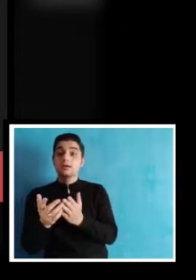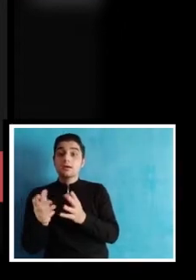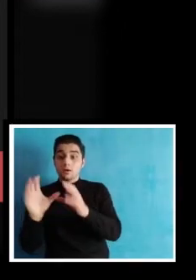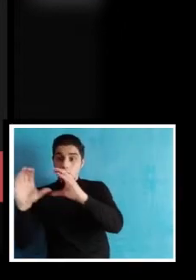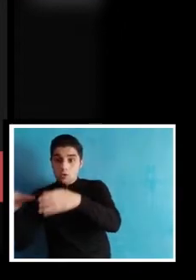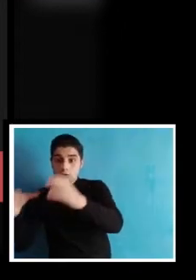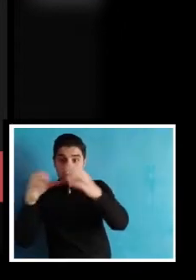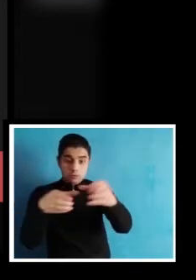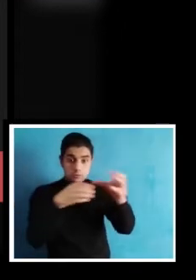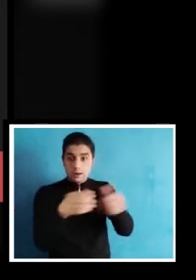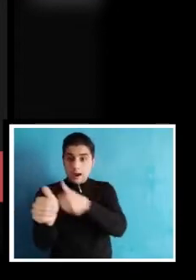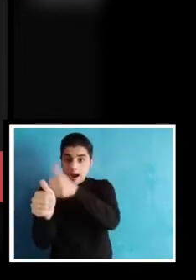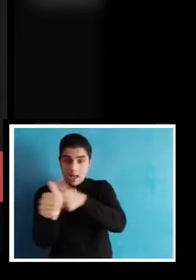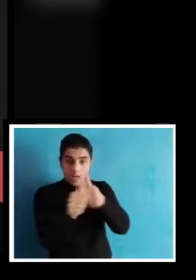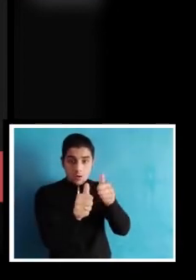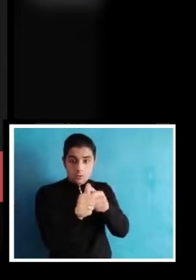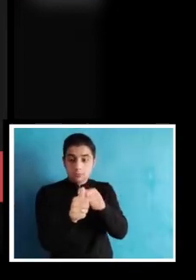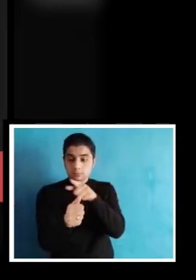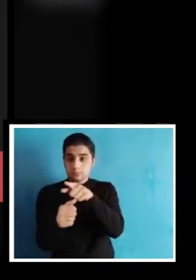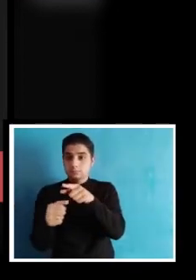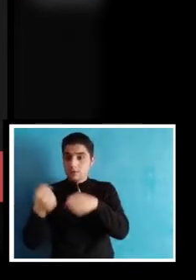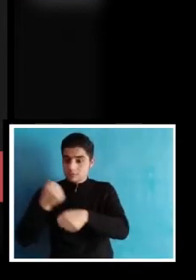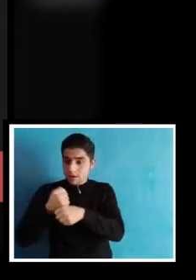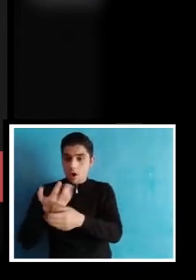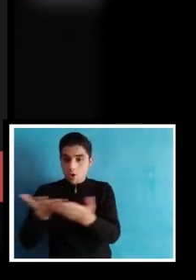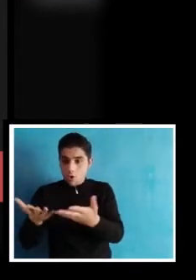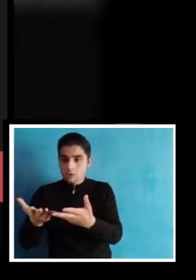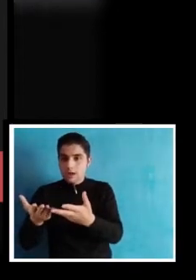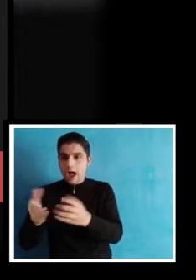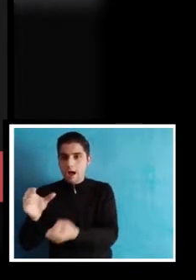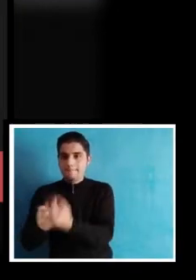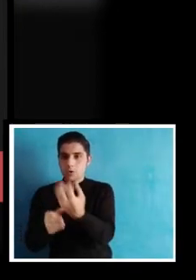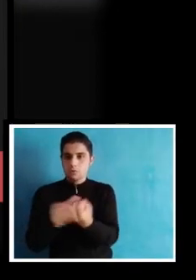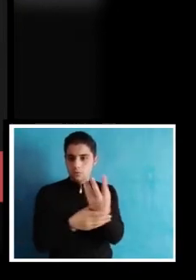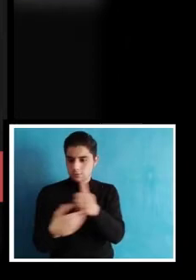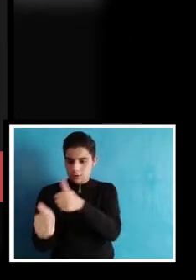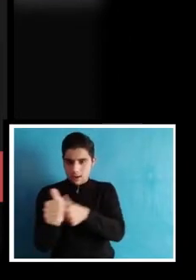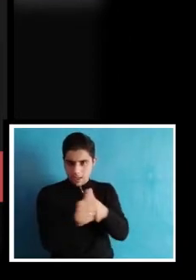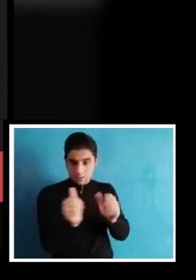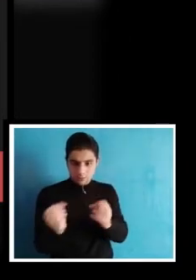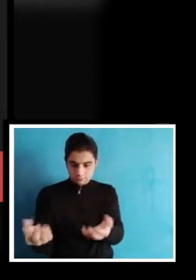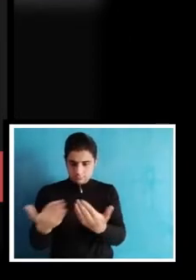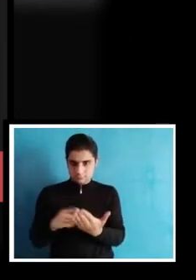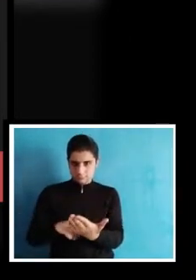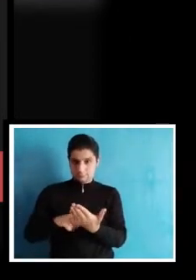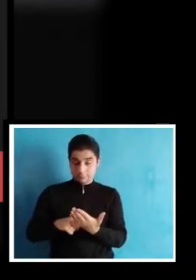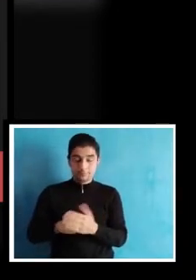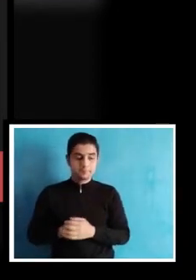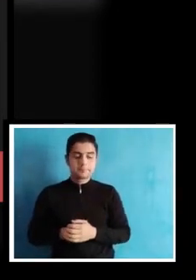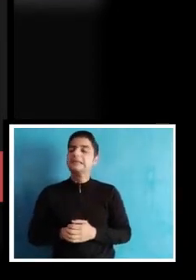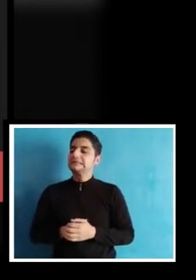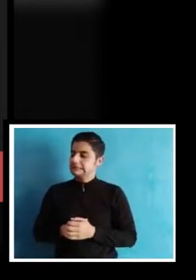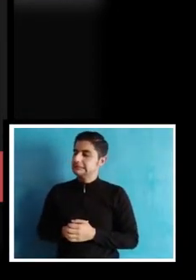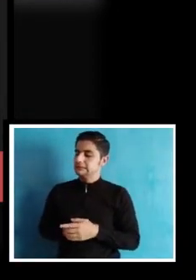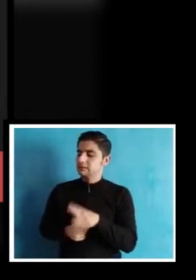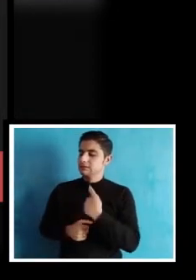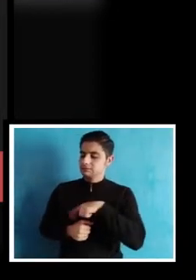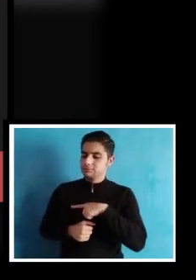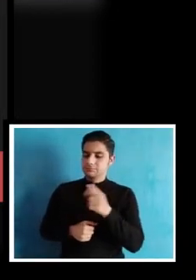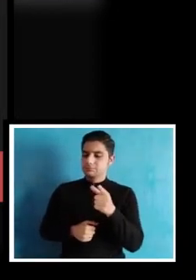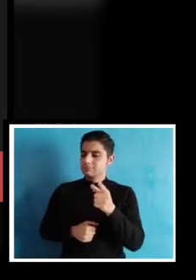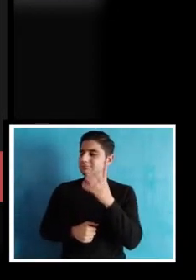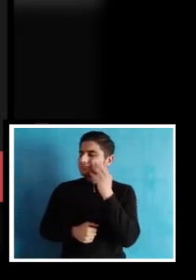anteriormente, pues en cada curso se espera un producto esperado. Una de las enseñanzas fundamentales que nos ha dejado la pandemia es